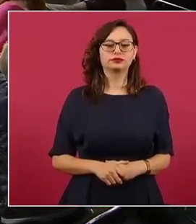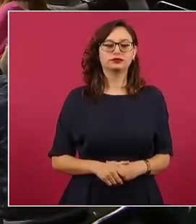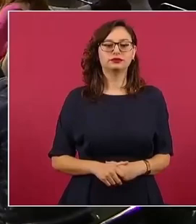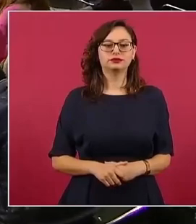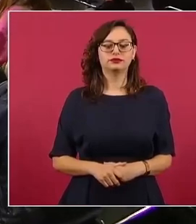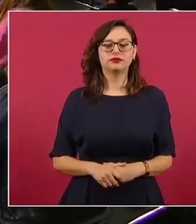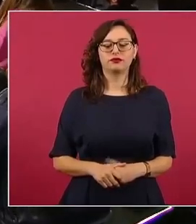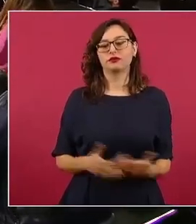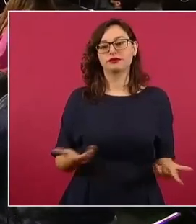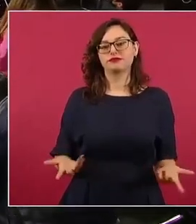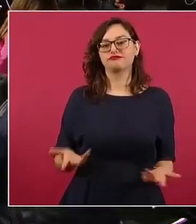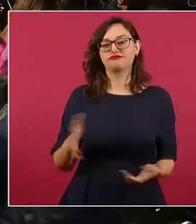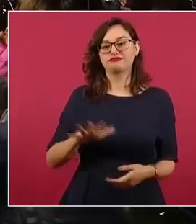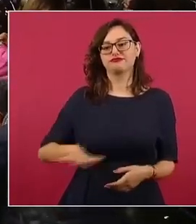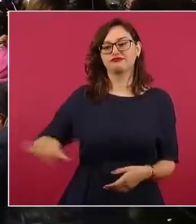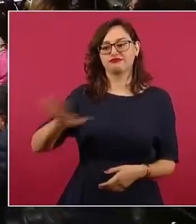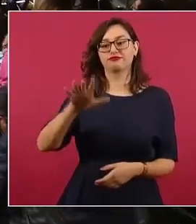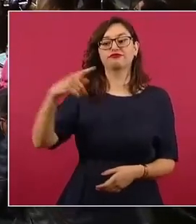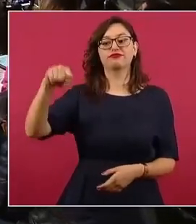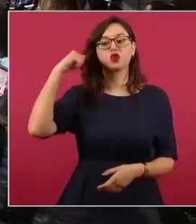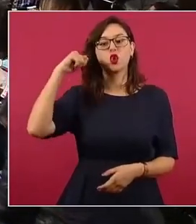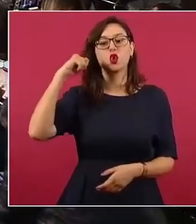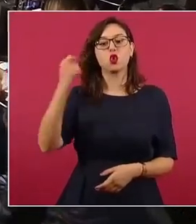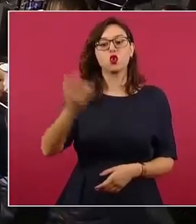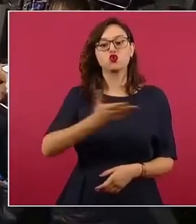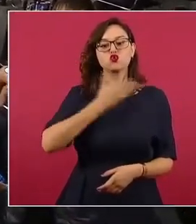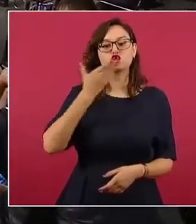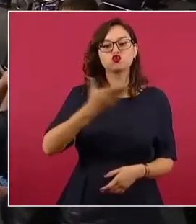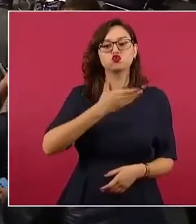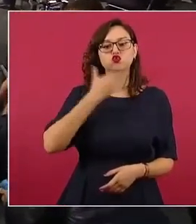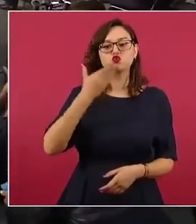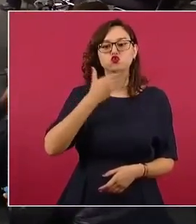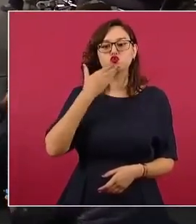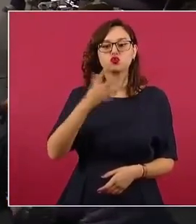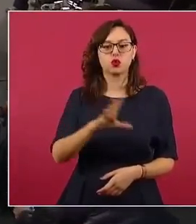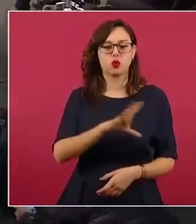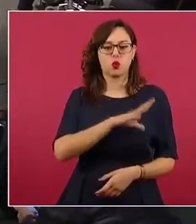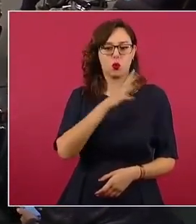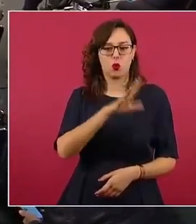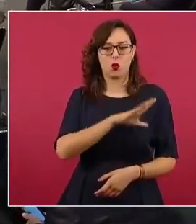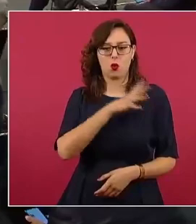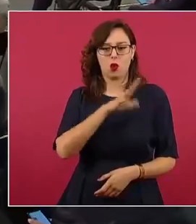en Tabasco, les llamamos chelos.